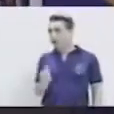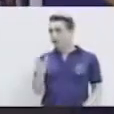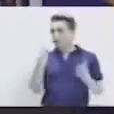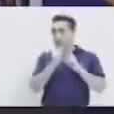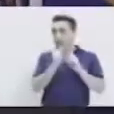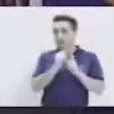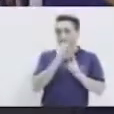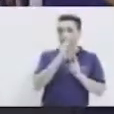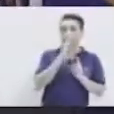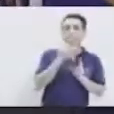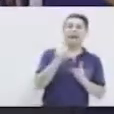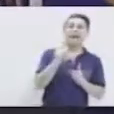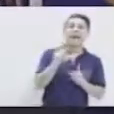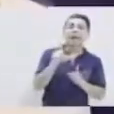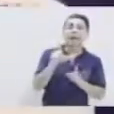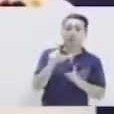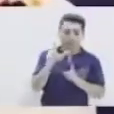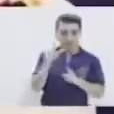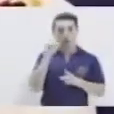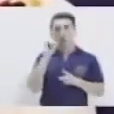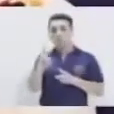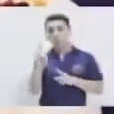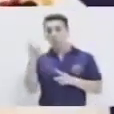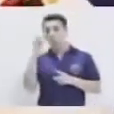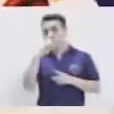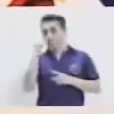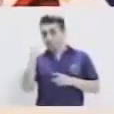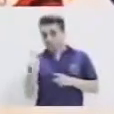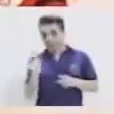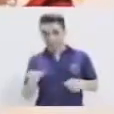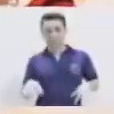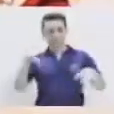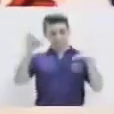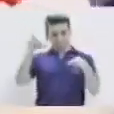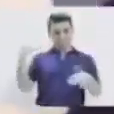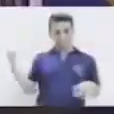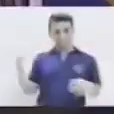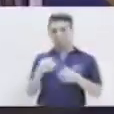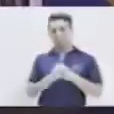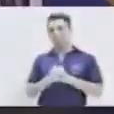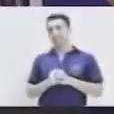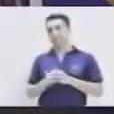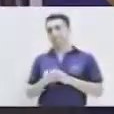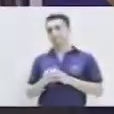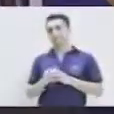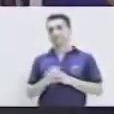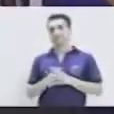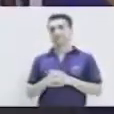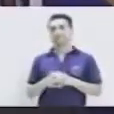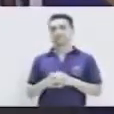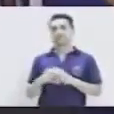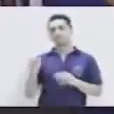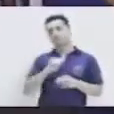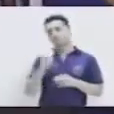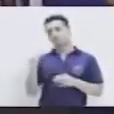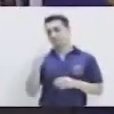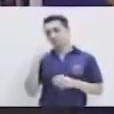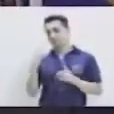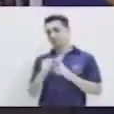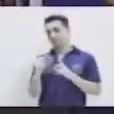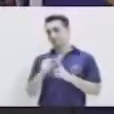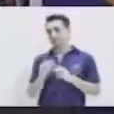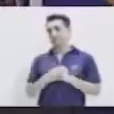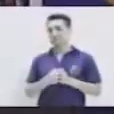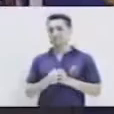principio o al final? Al principio. ¡Muy bien! ¡Blusa! ¡Blusa! ¡Blusa! ¡Blusa! Lo vamos a colocar por acá también.